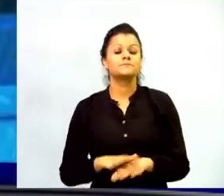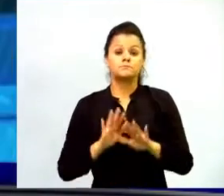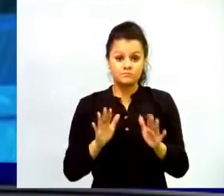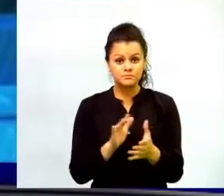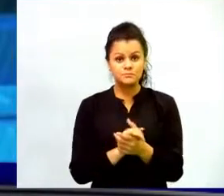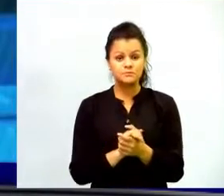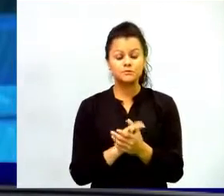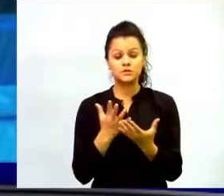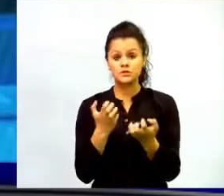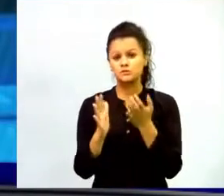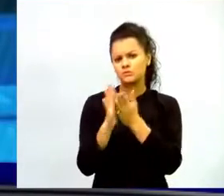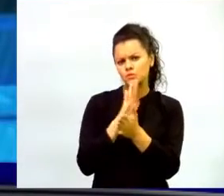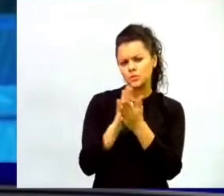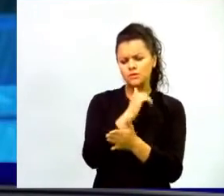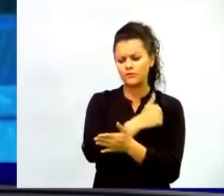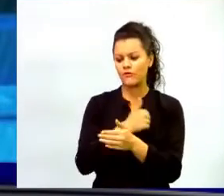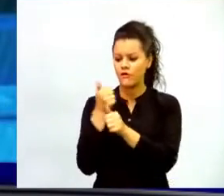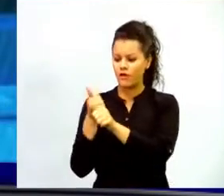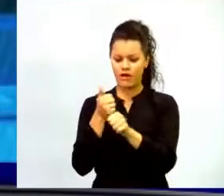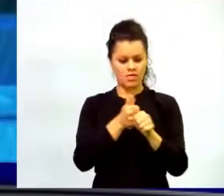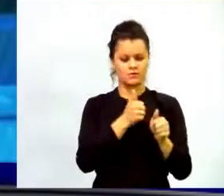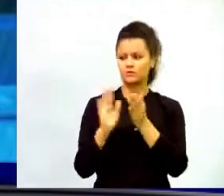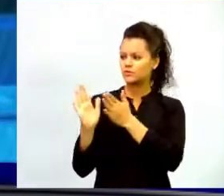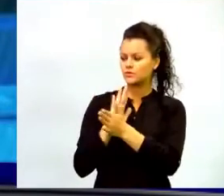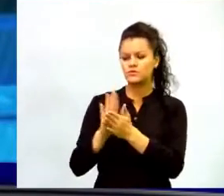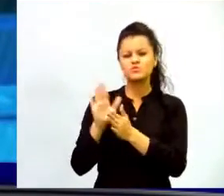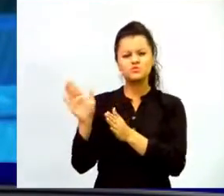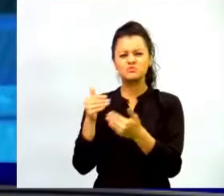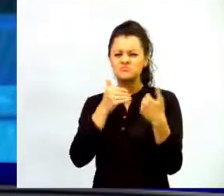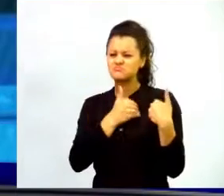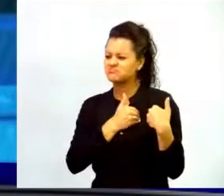cuenten la importancia del rol que cada uno de ellos desempeña